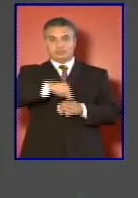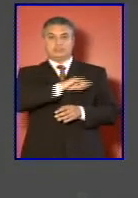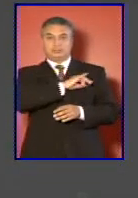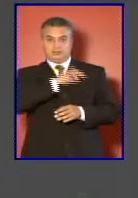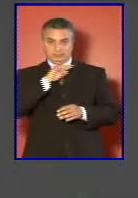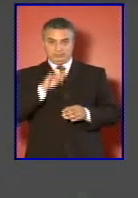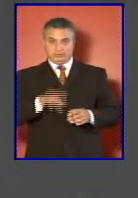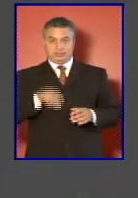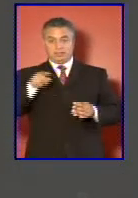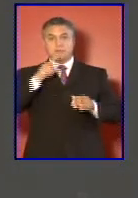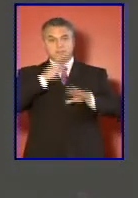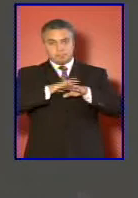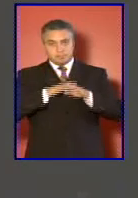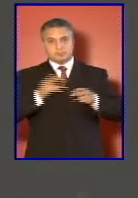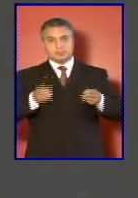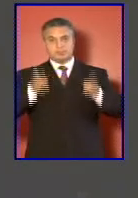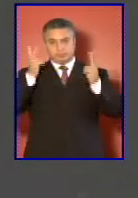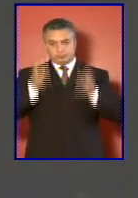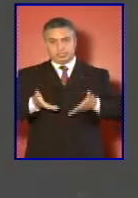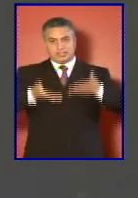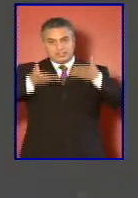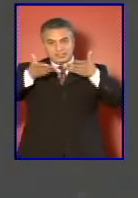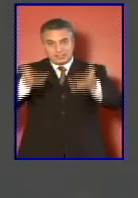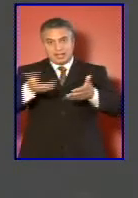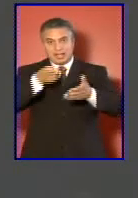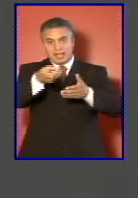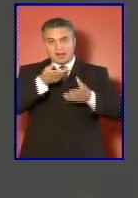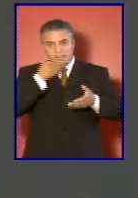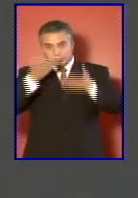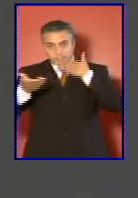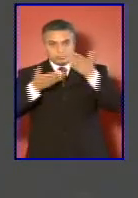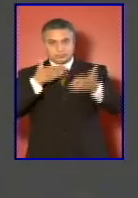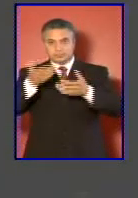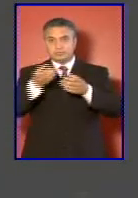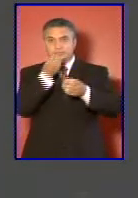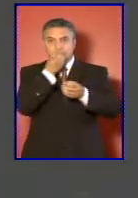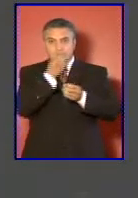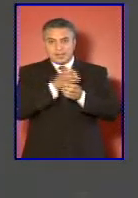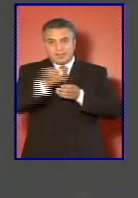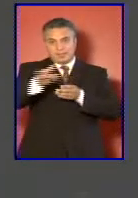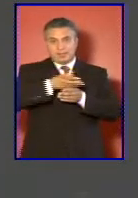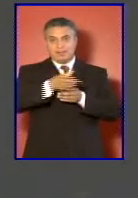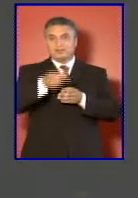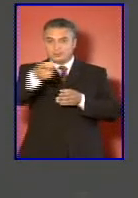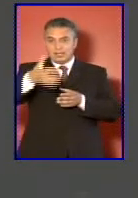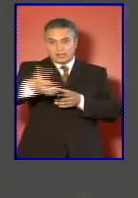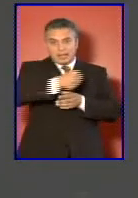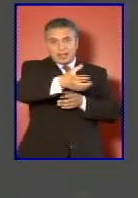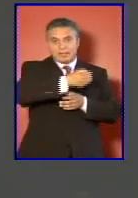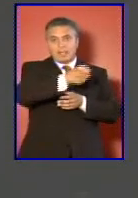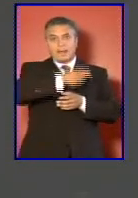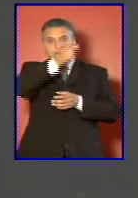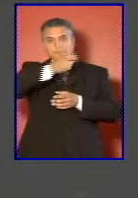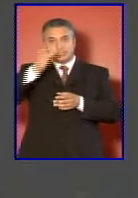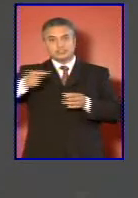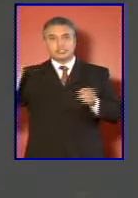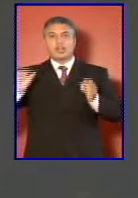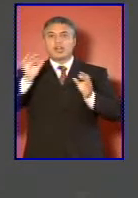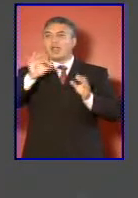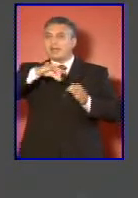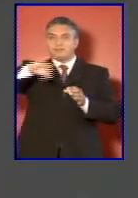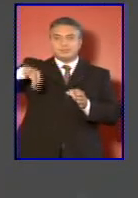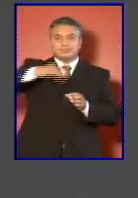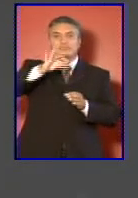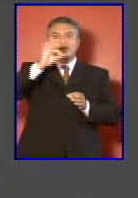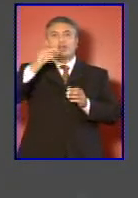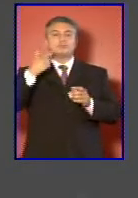nos permitió entregar víveres en las zonas afectadas rescatar personas atrapadas o incomunicadas o